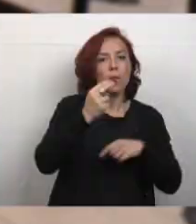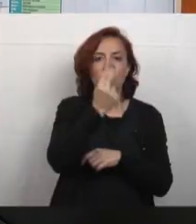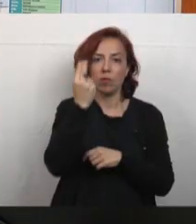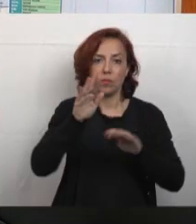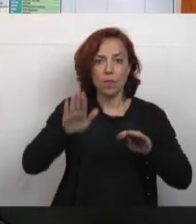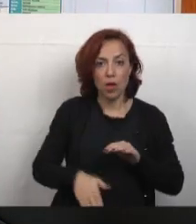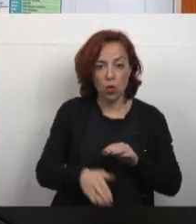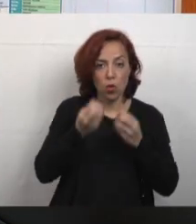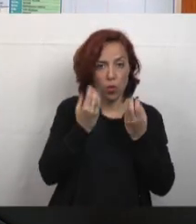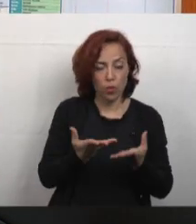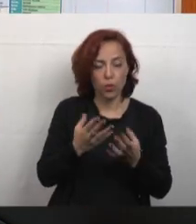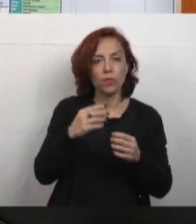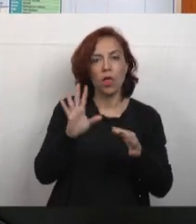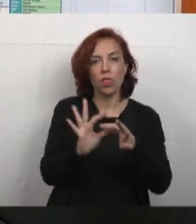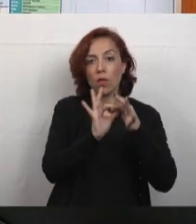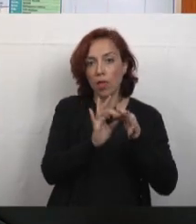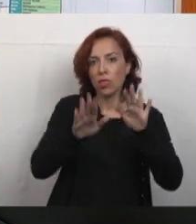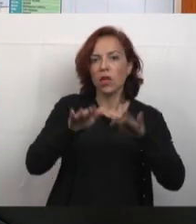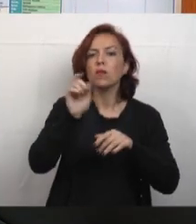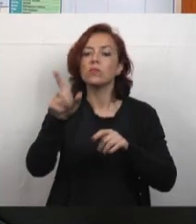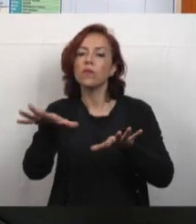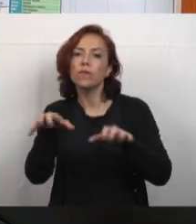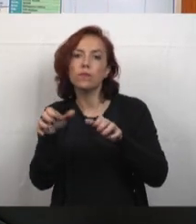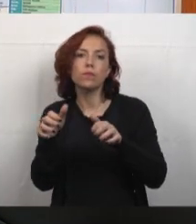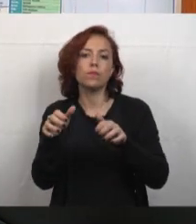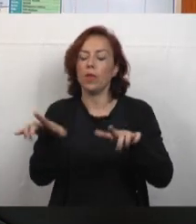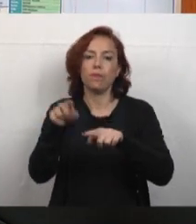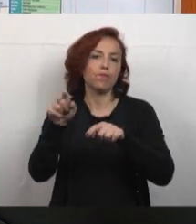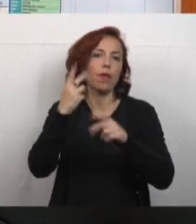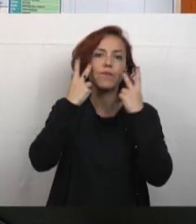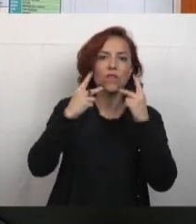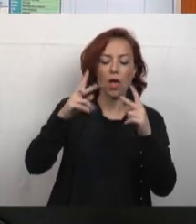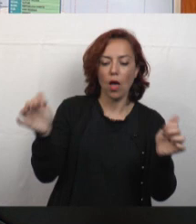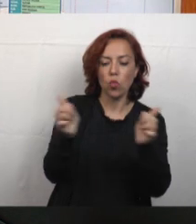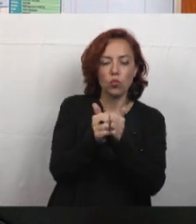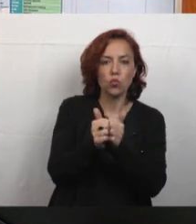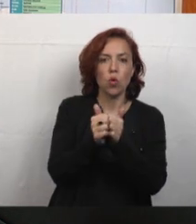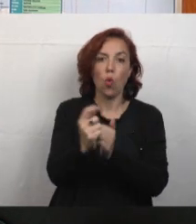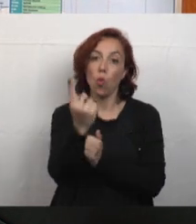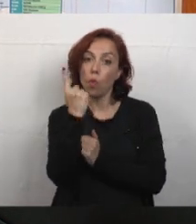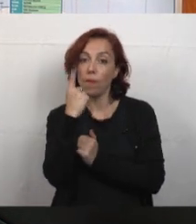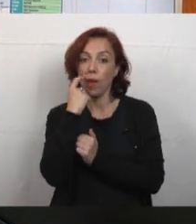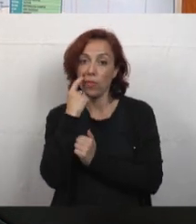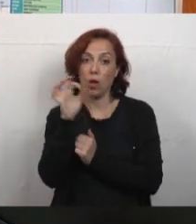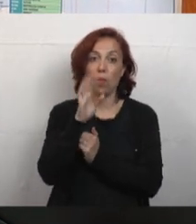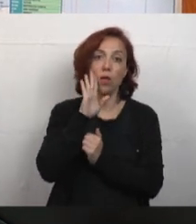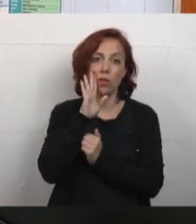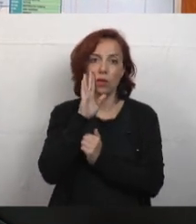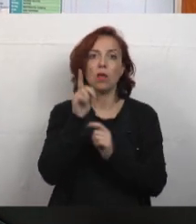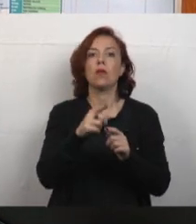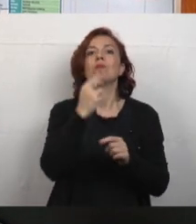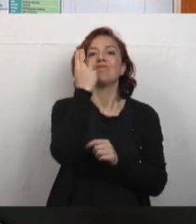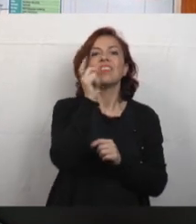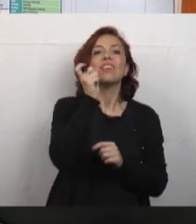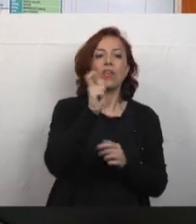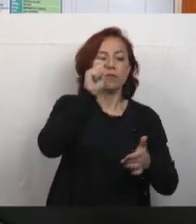tramitar el permiso de menor, depende de con quién viaja el menor. Si el menor viaja con uno de los padres, quien debe realizar el trámite o sea la